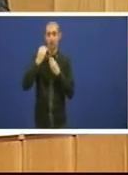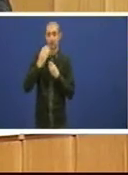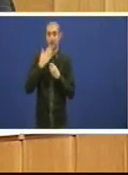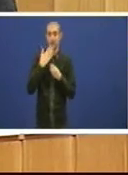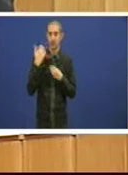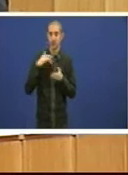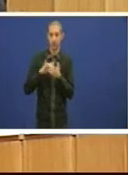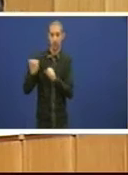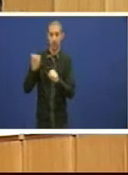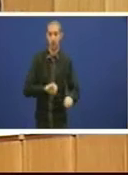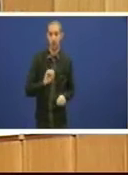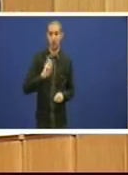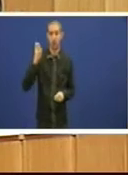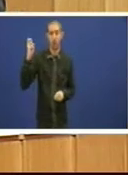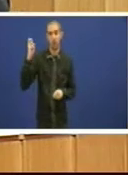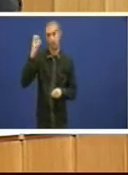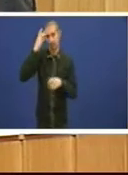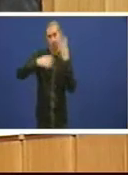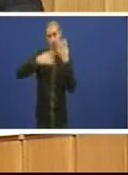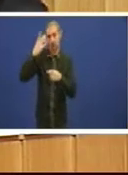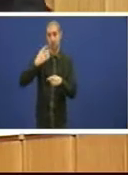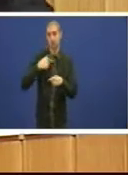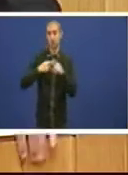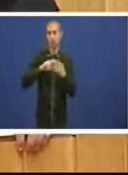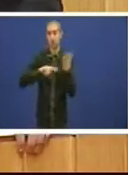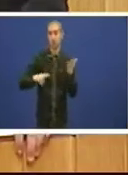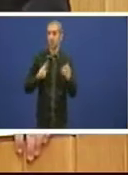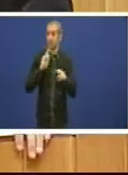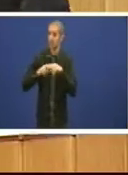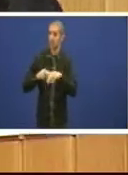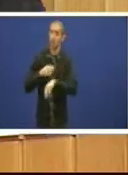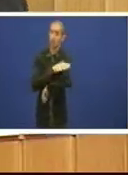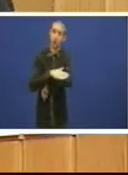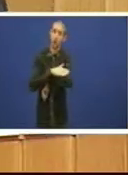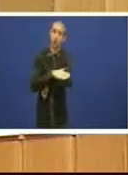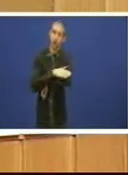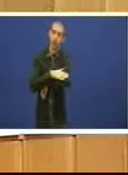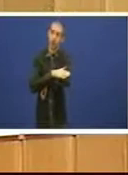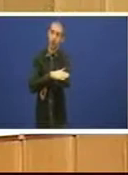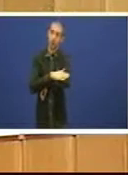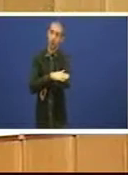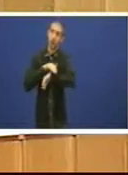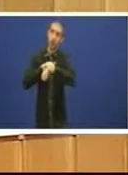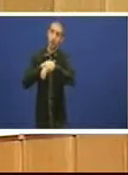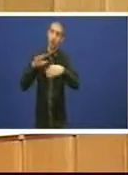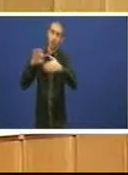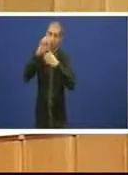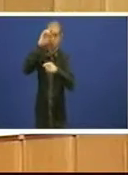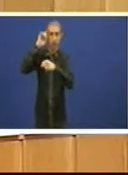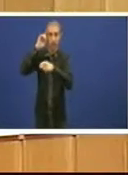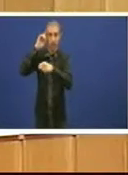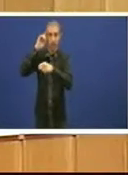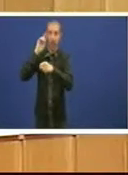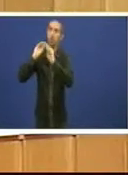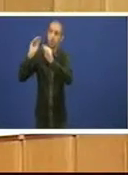noutras iniciativas a xunta de Galiza agora que hai un goberno amigo en Madrid o que debe impulsar o cambio do marco regulador do FROB